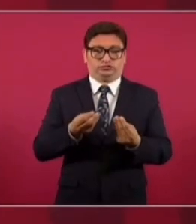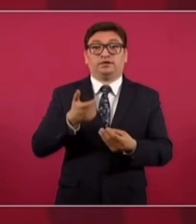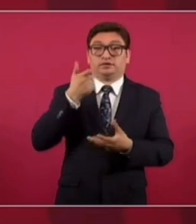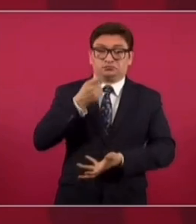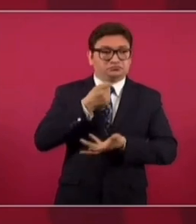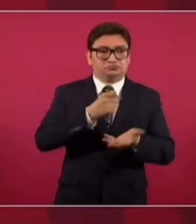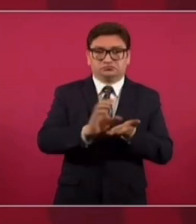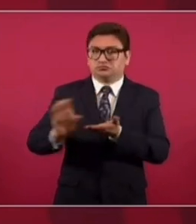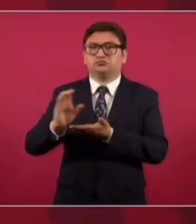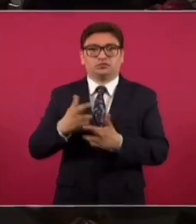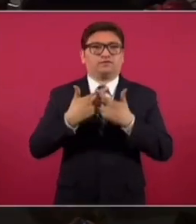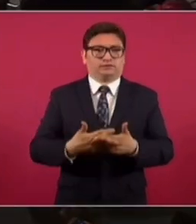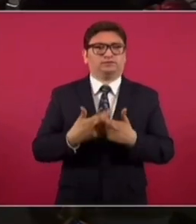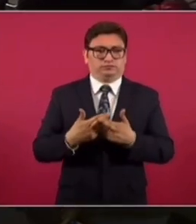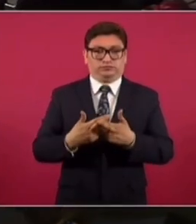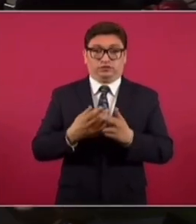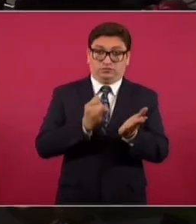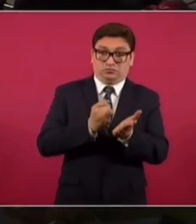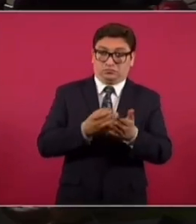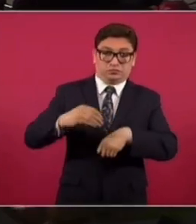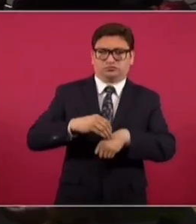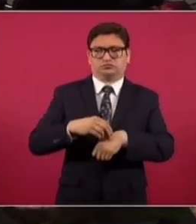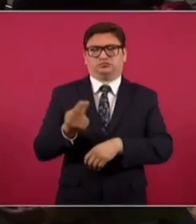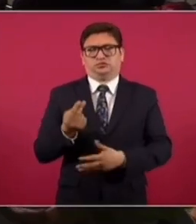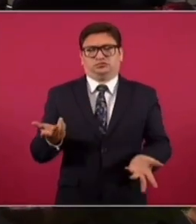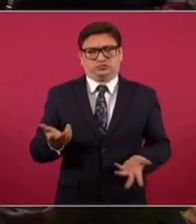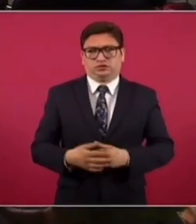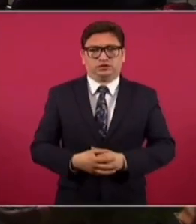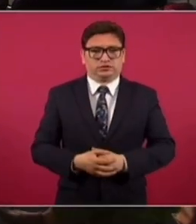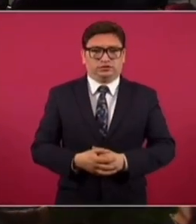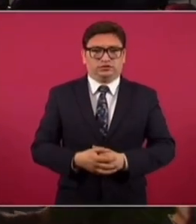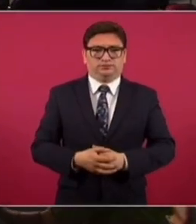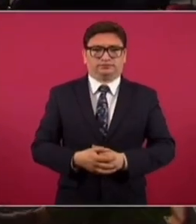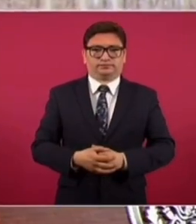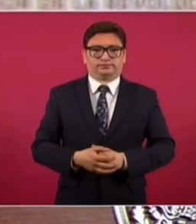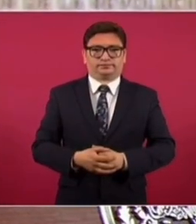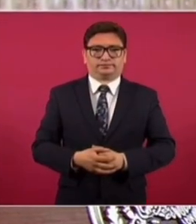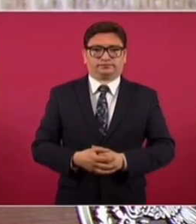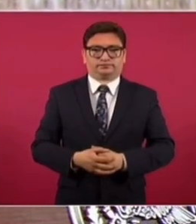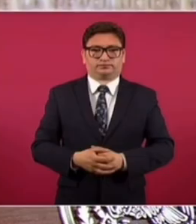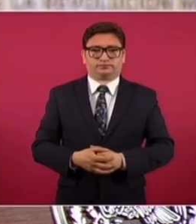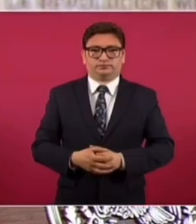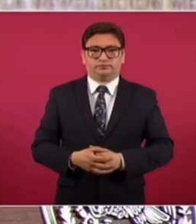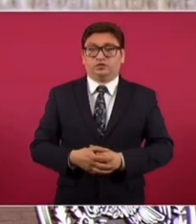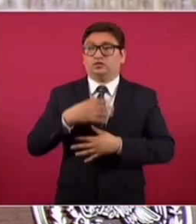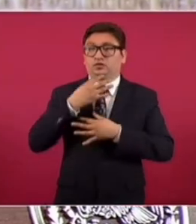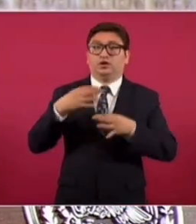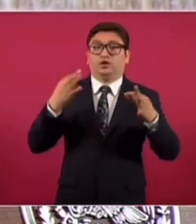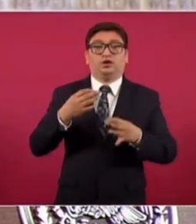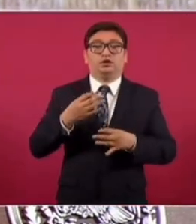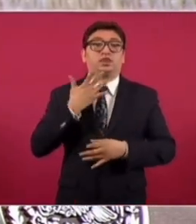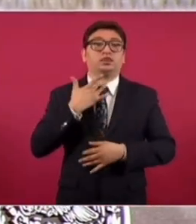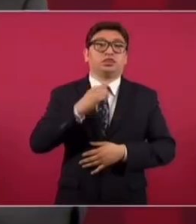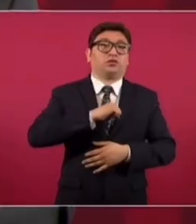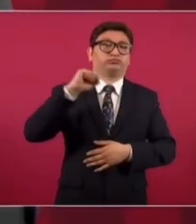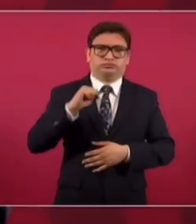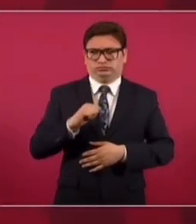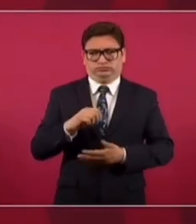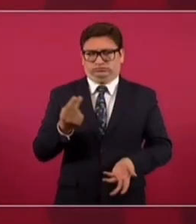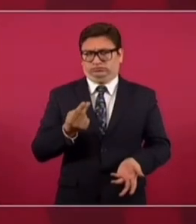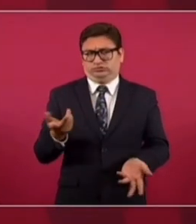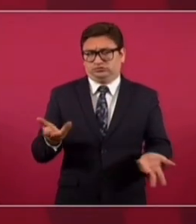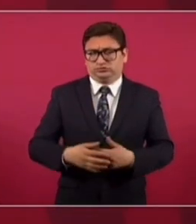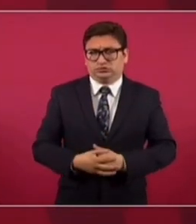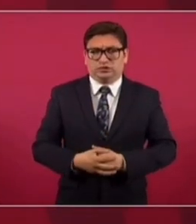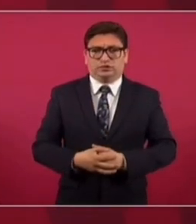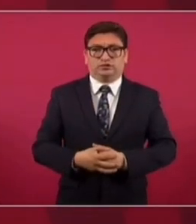presupuesto rinde. Y no hay que aumentar impuestos. Y no hay que declarar gasolinazos. Y no